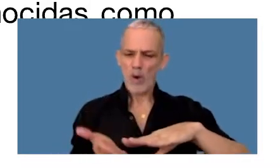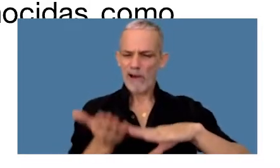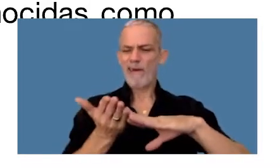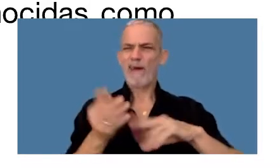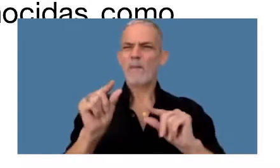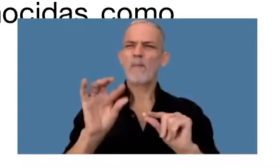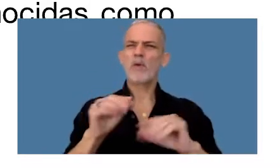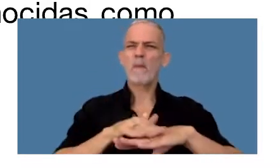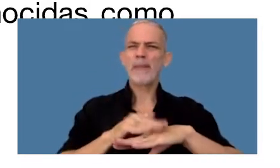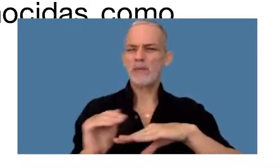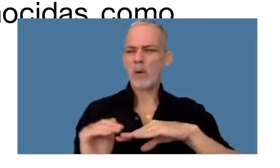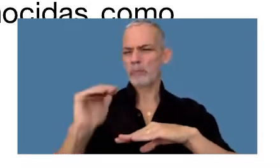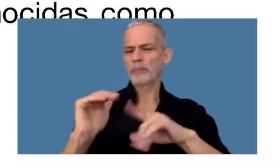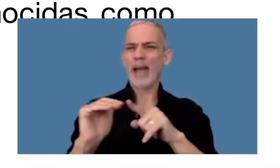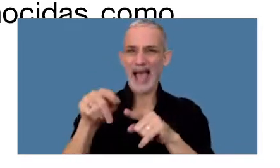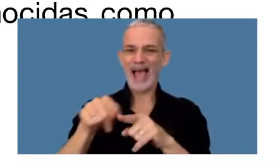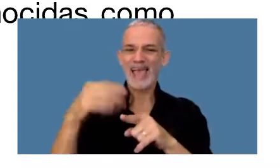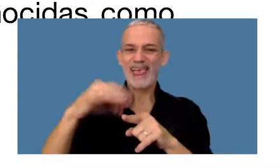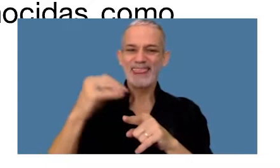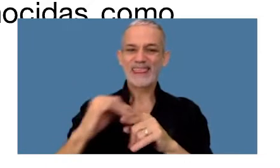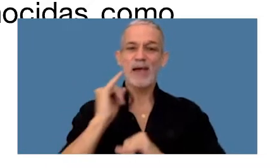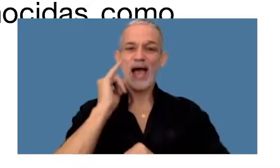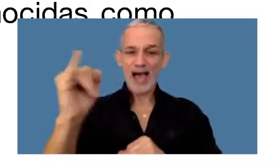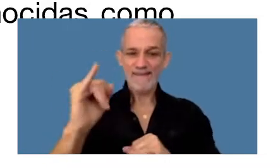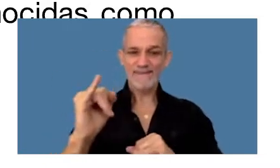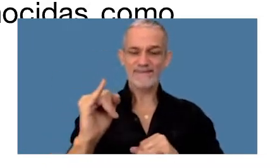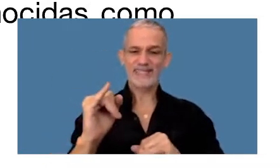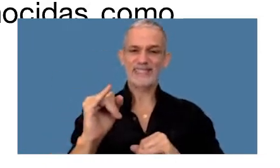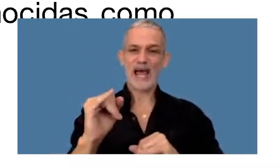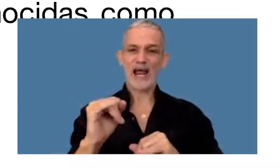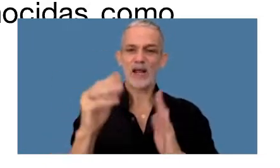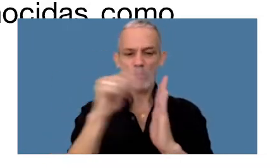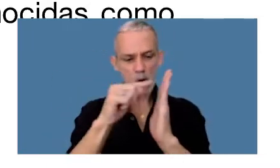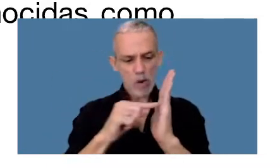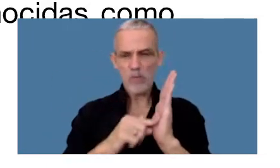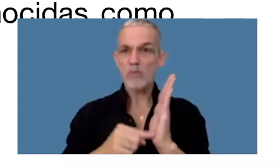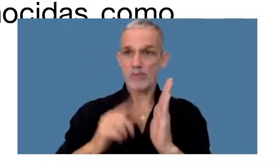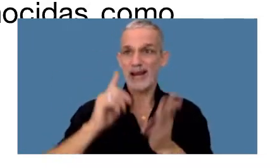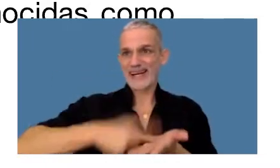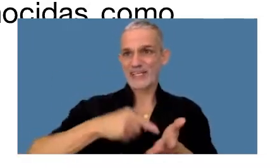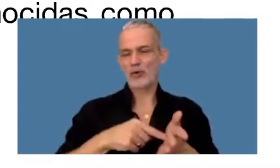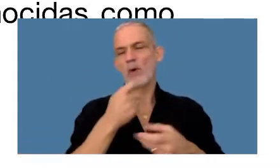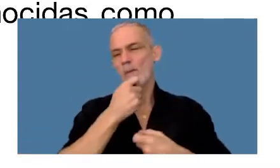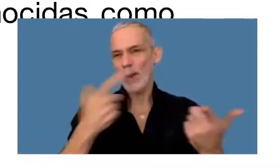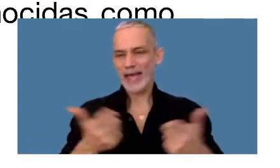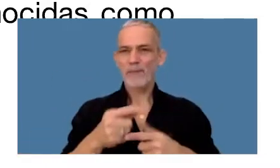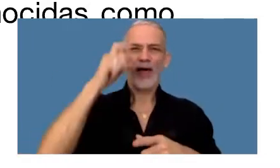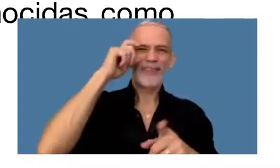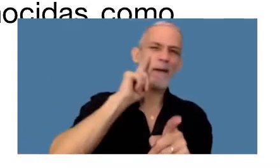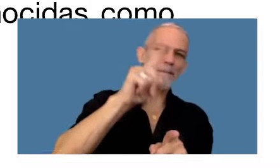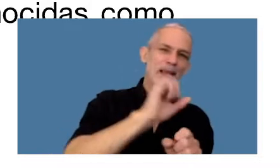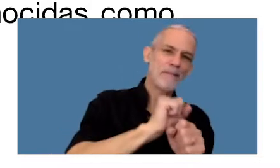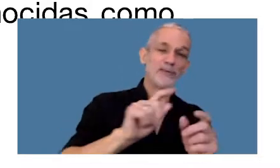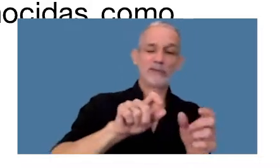los montos a partir de los cuales se debe reportar la información detallada en la referida resolución Por ejemplo los 10.000 pesos